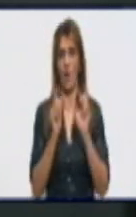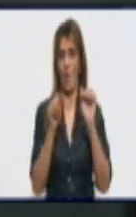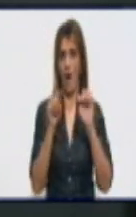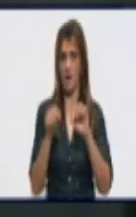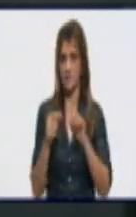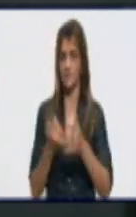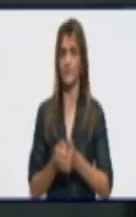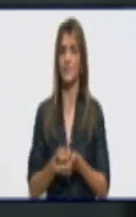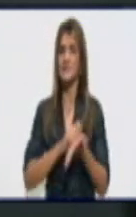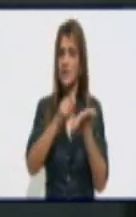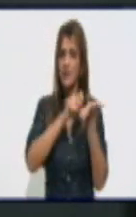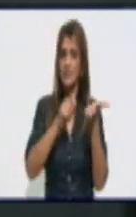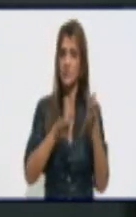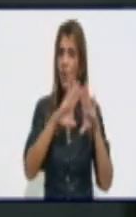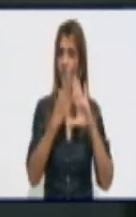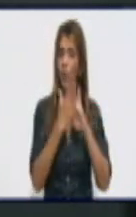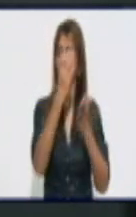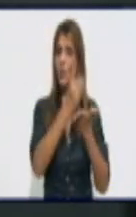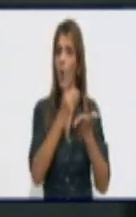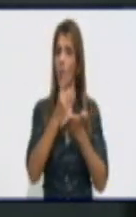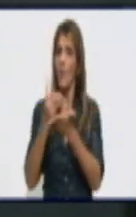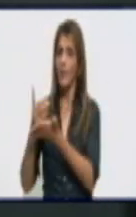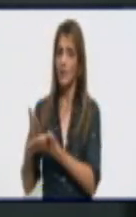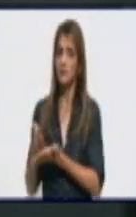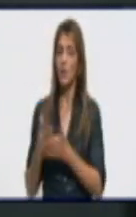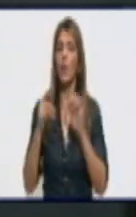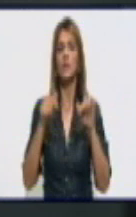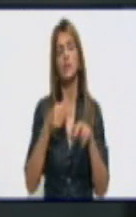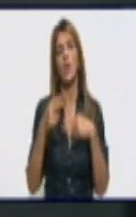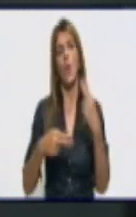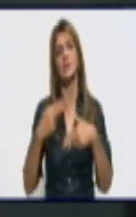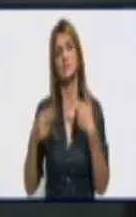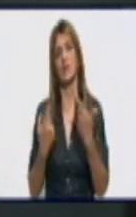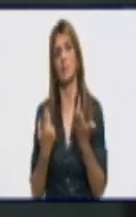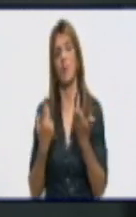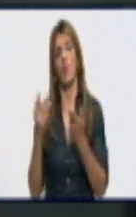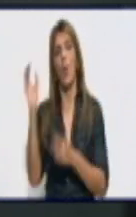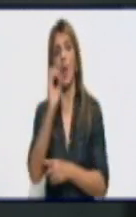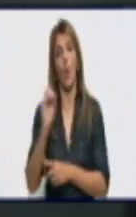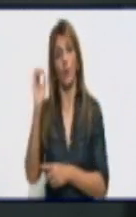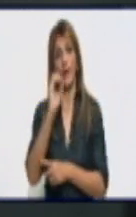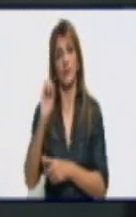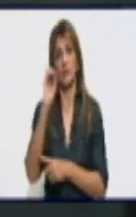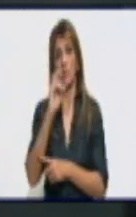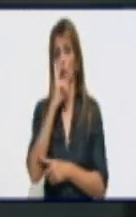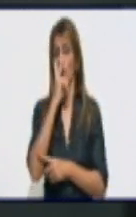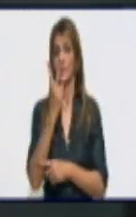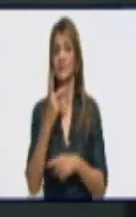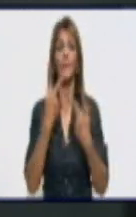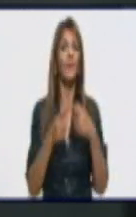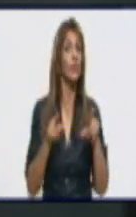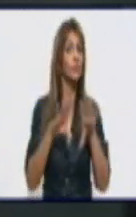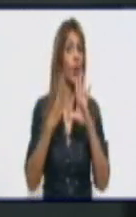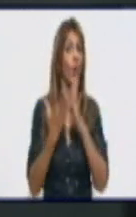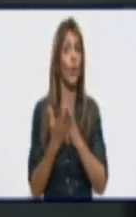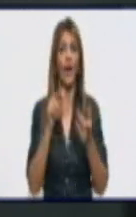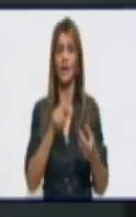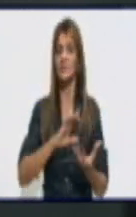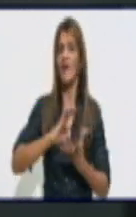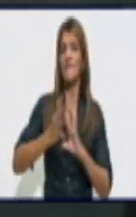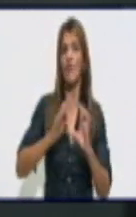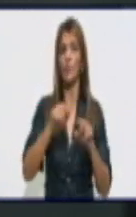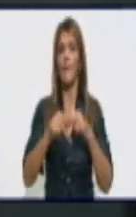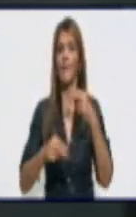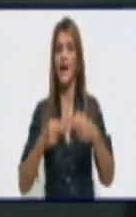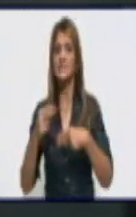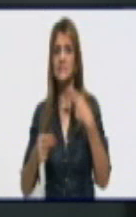documentos y nosotros lo hacemos directamente con nuestro organismo. Pero todas estas vías están y se puede